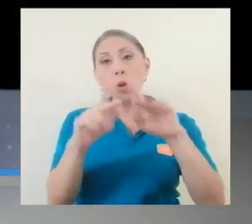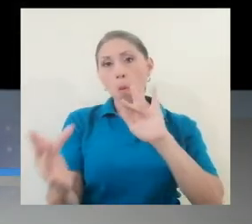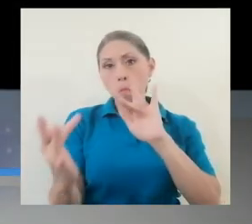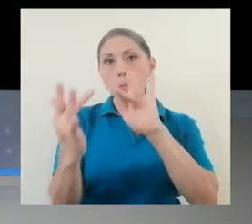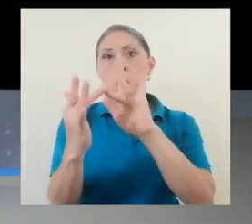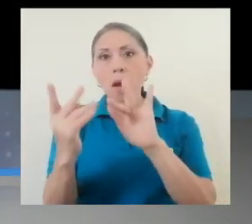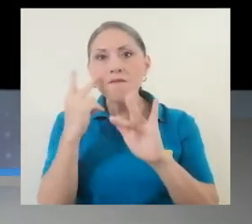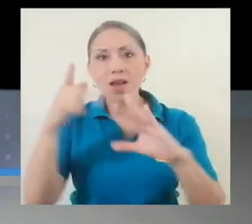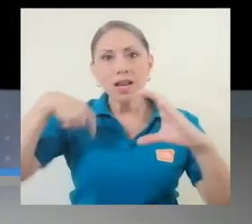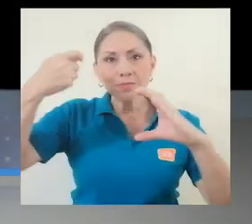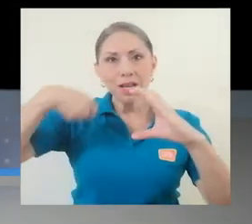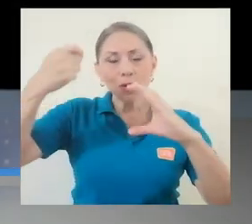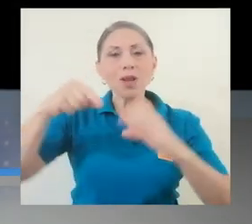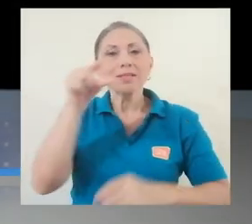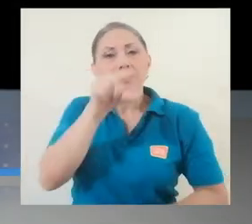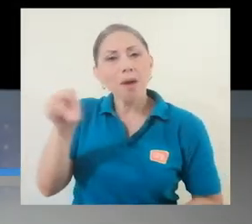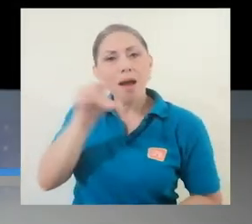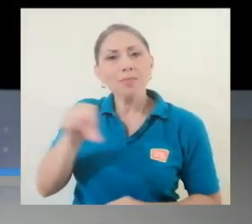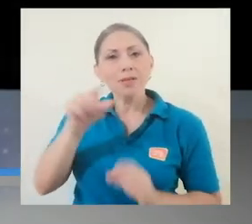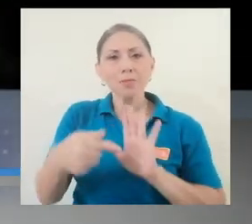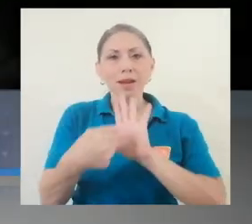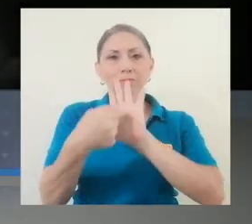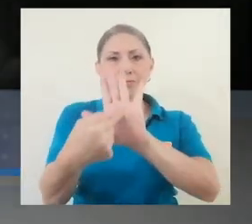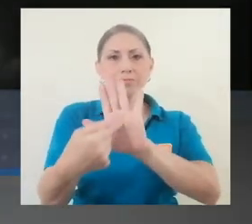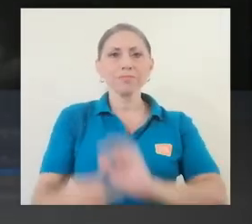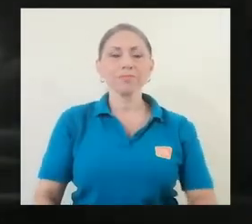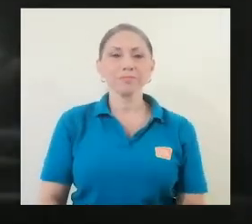y ver las películas que se presentarán cada semana.